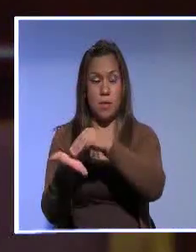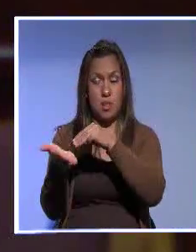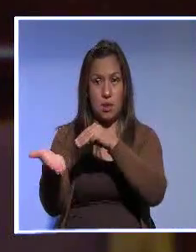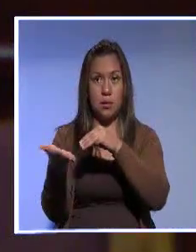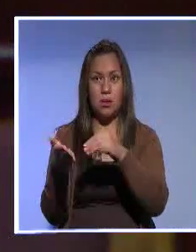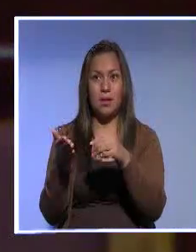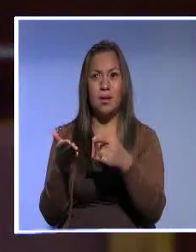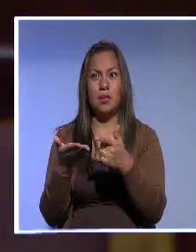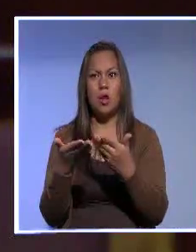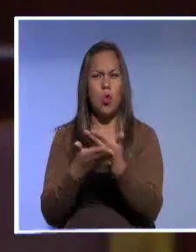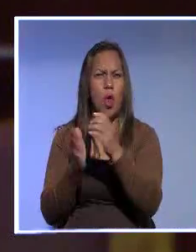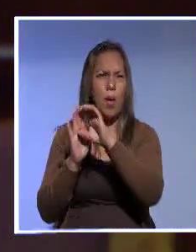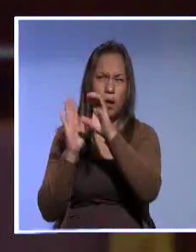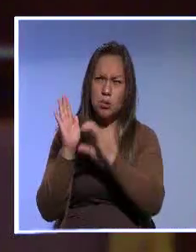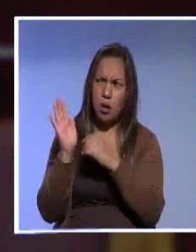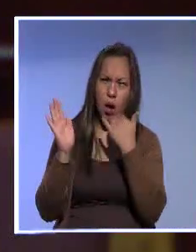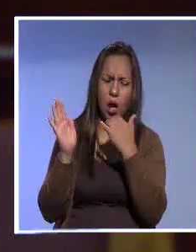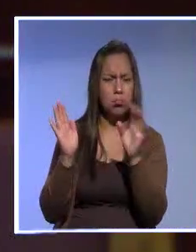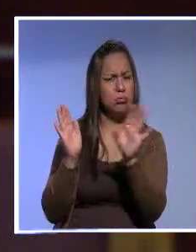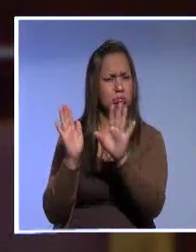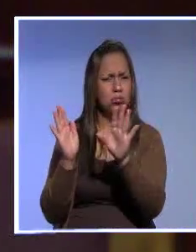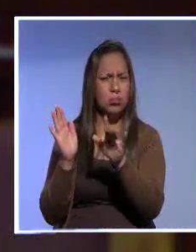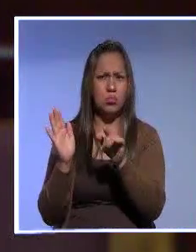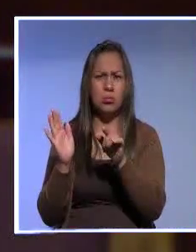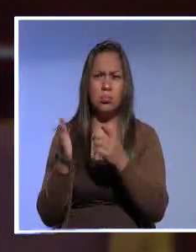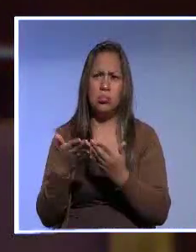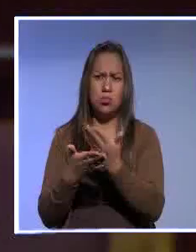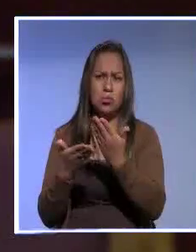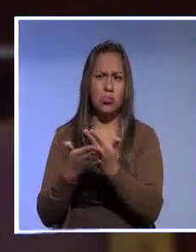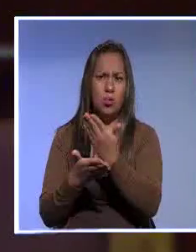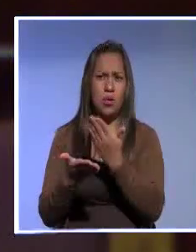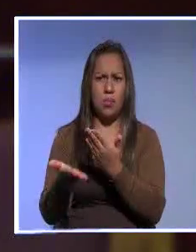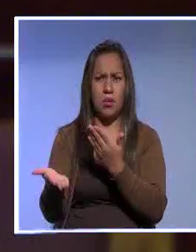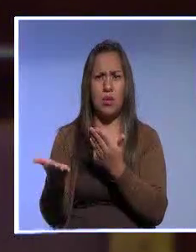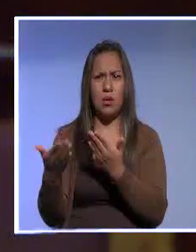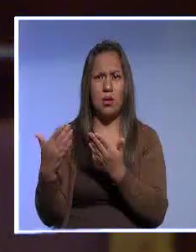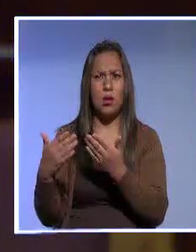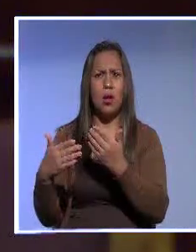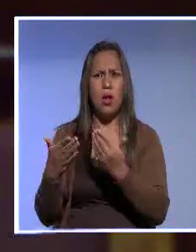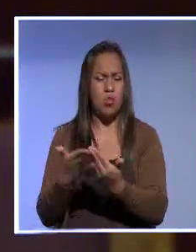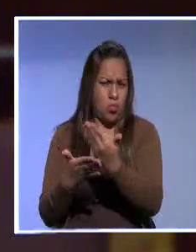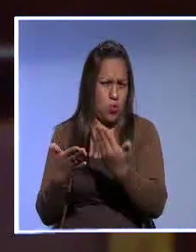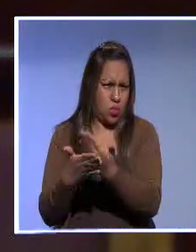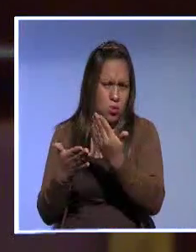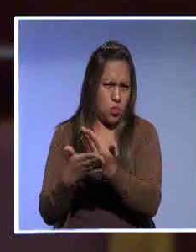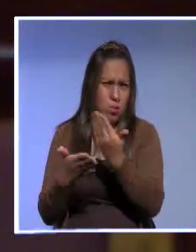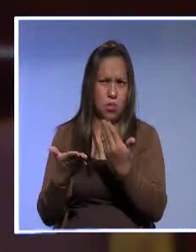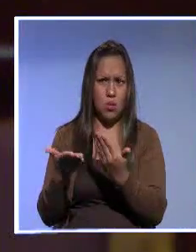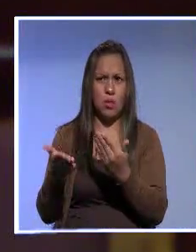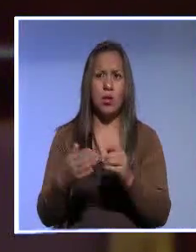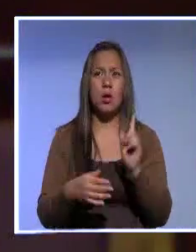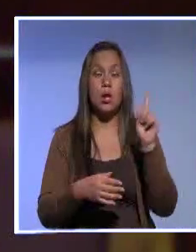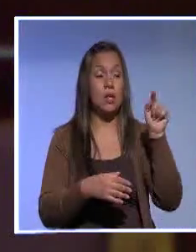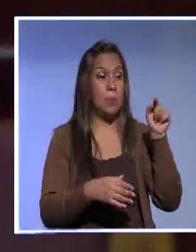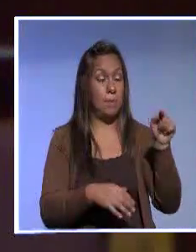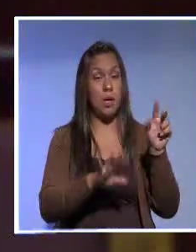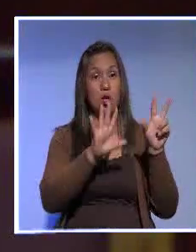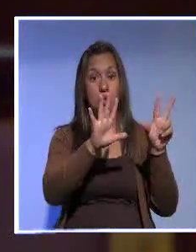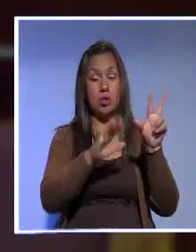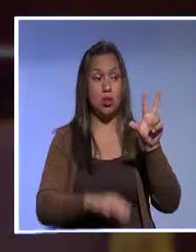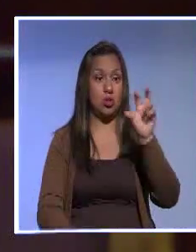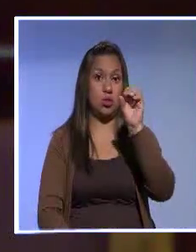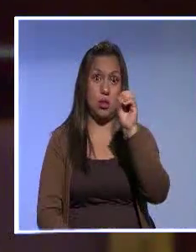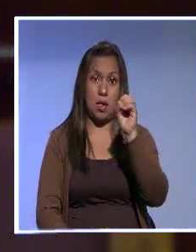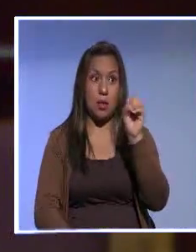es una nueva constitución ni primigenia ni originaria, la primigenia y la originaria es la de 1830, nada más.